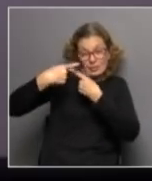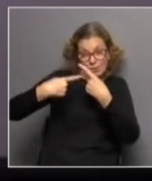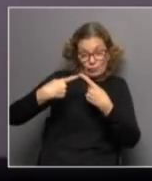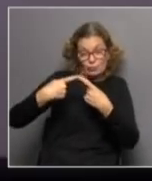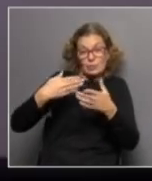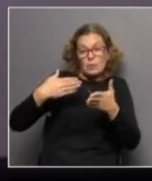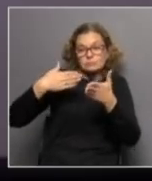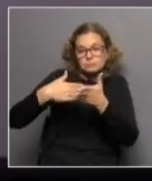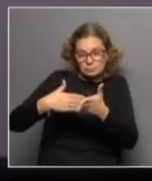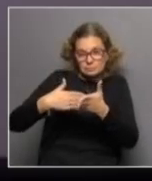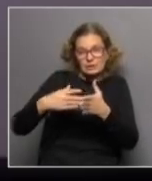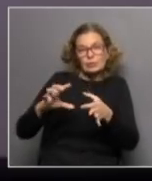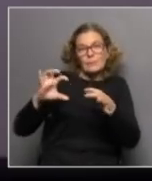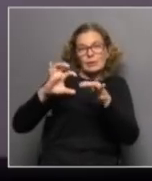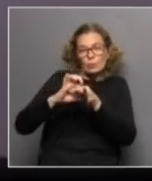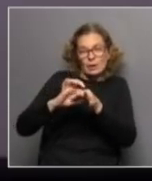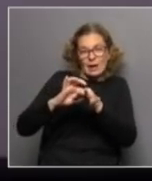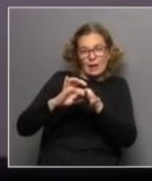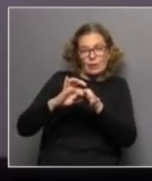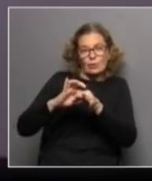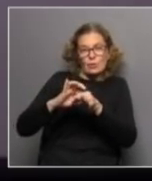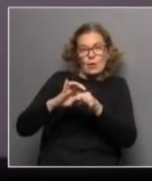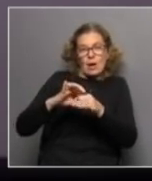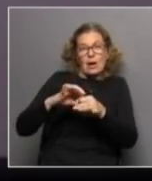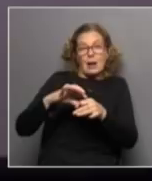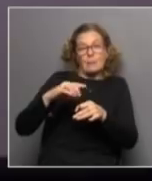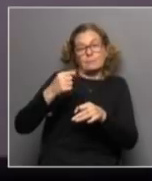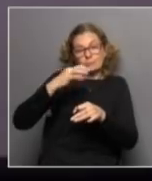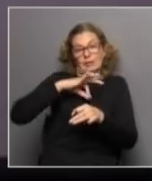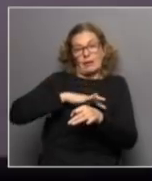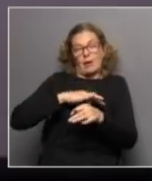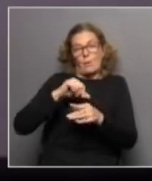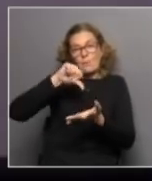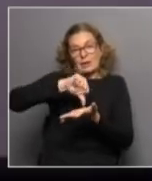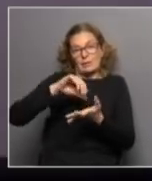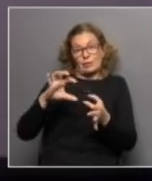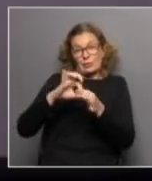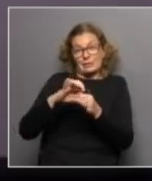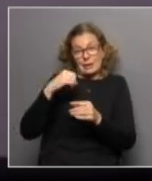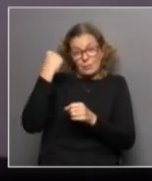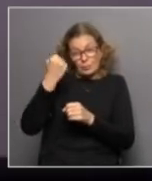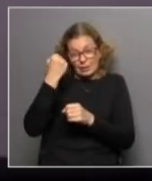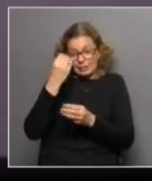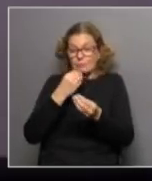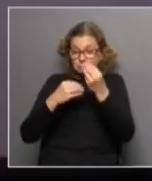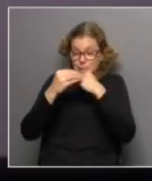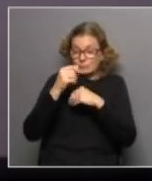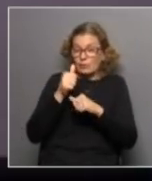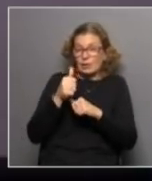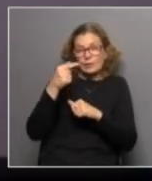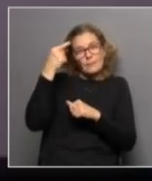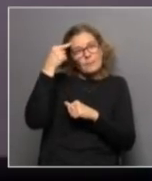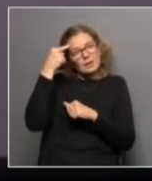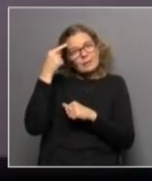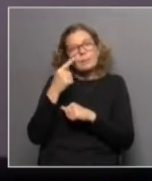y eso está vinculado al capital humano de un país entonces tan importante es la nutrición que si uno